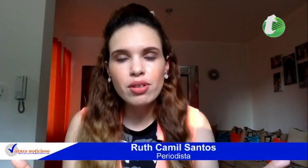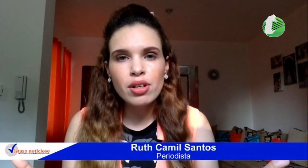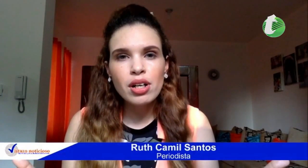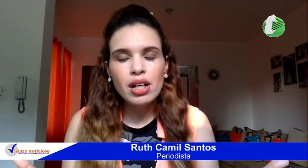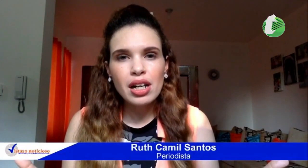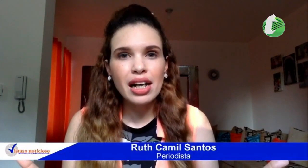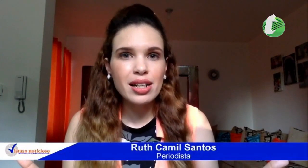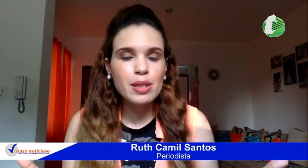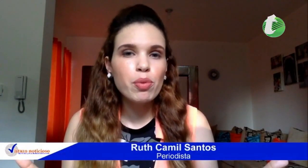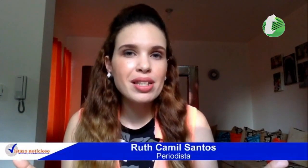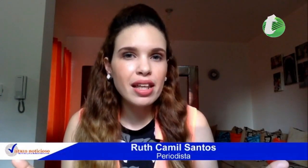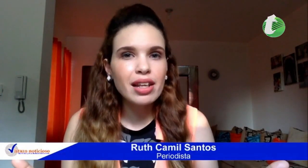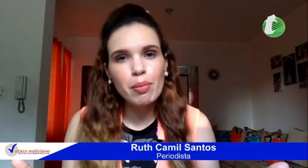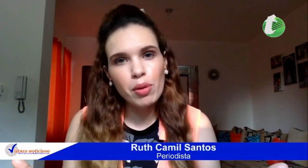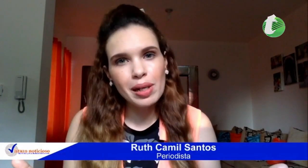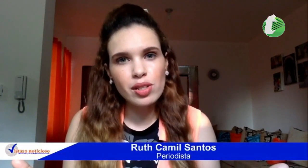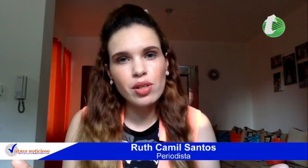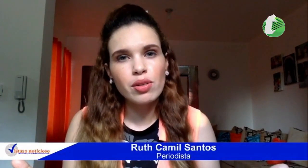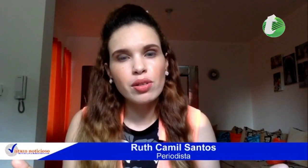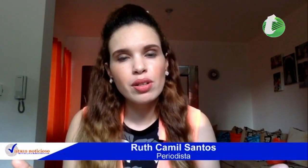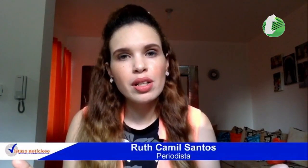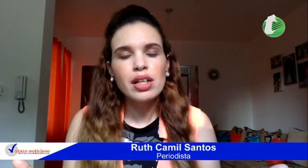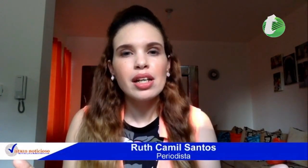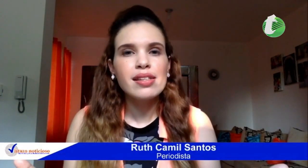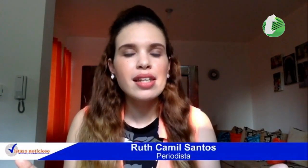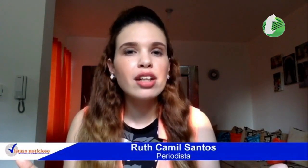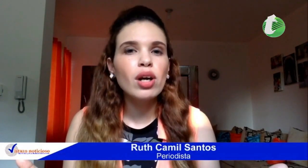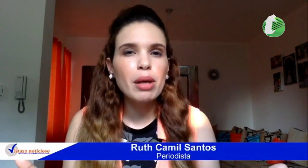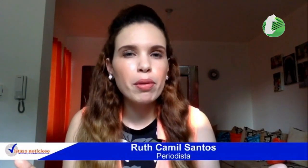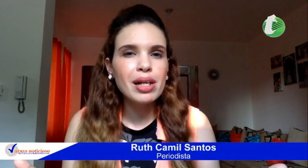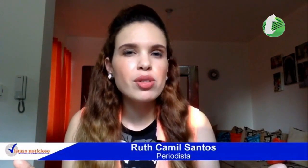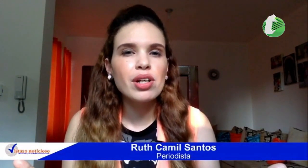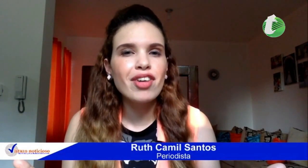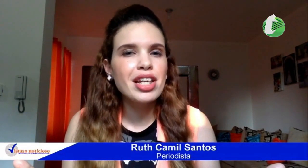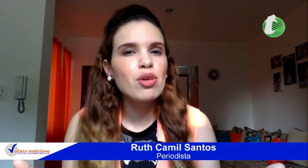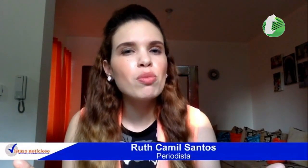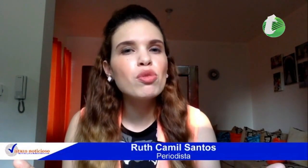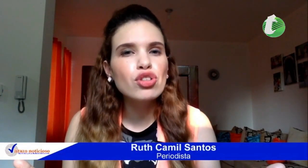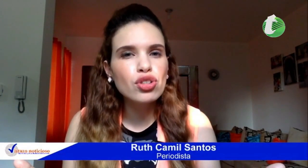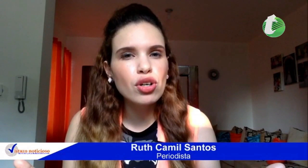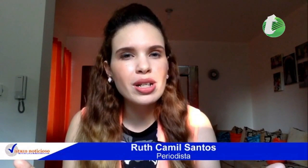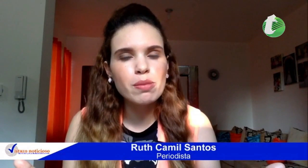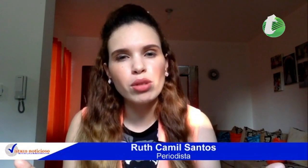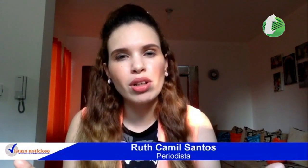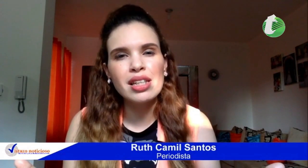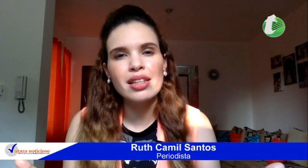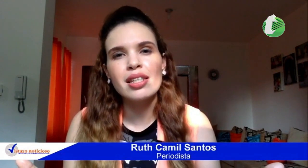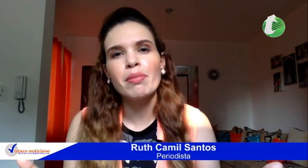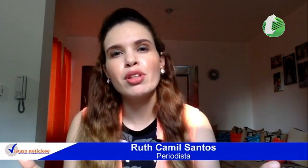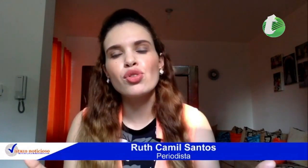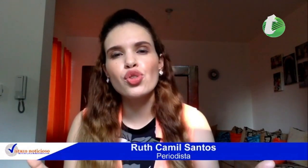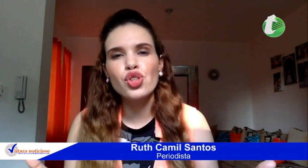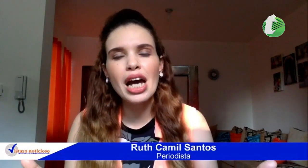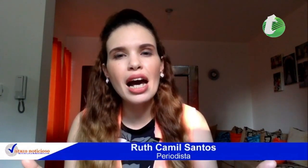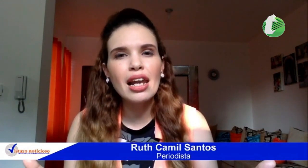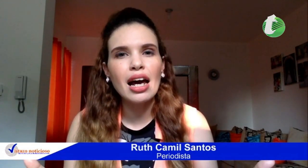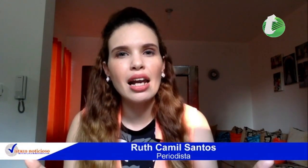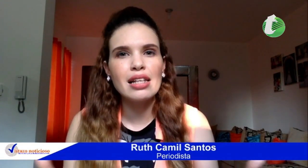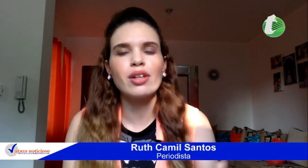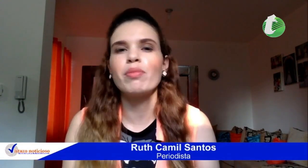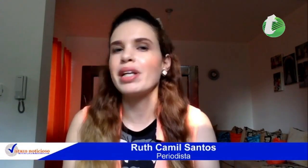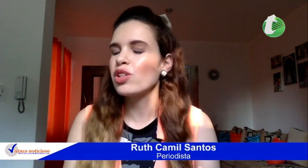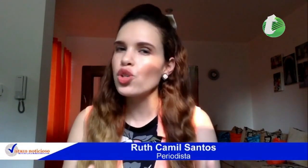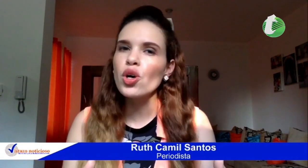el gobierno la respuesta de la población es cierto que la población ha fallado mucho respecto al distanciamiento social